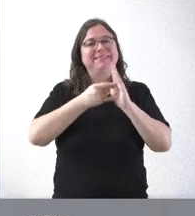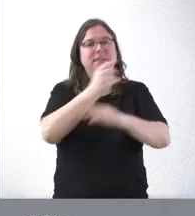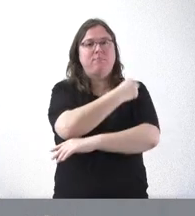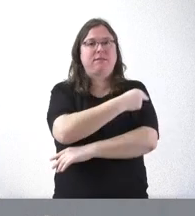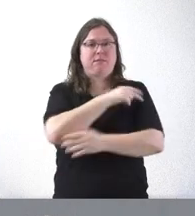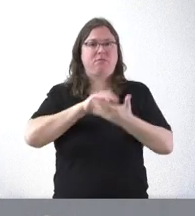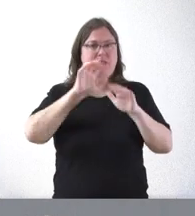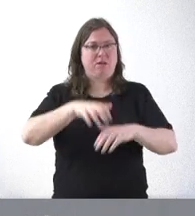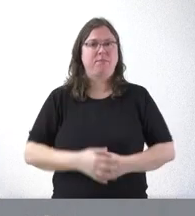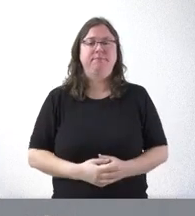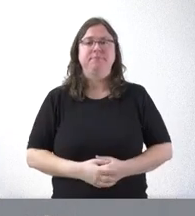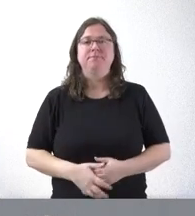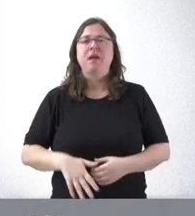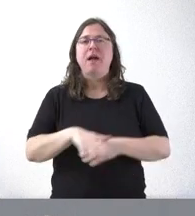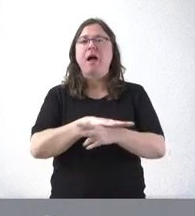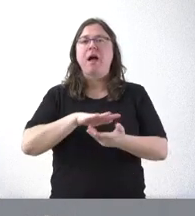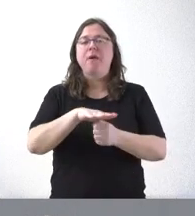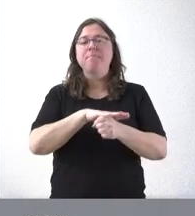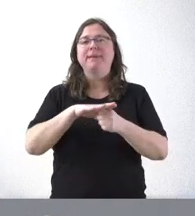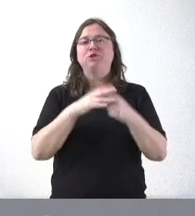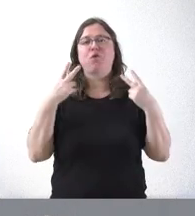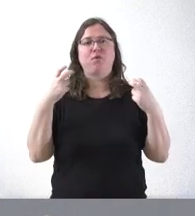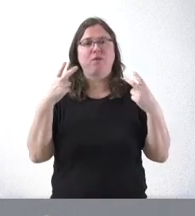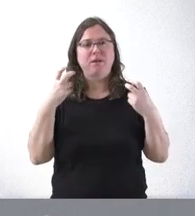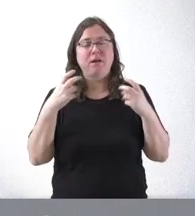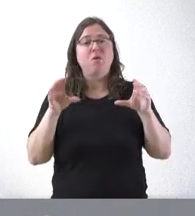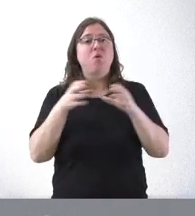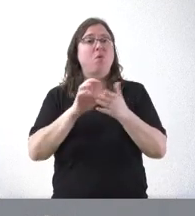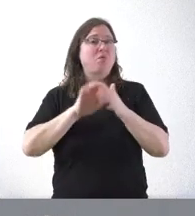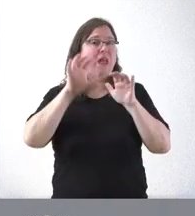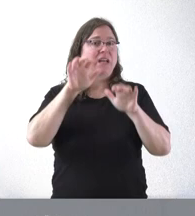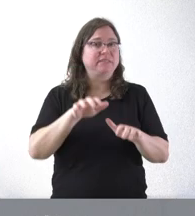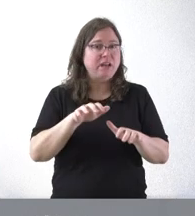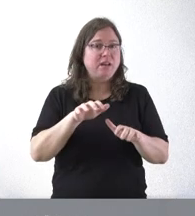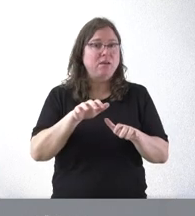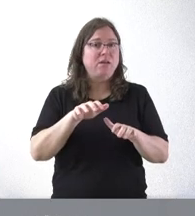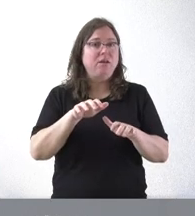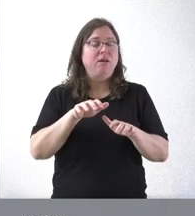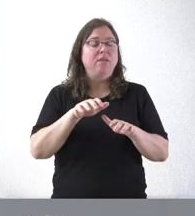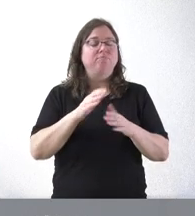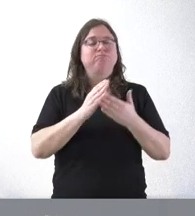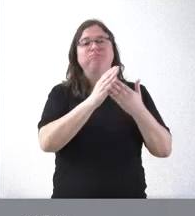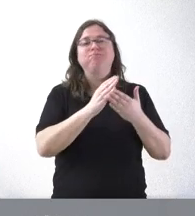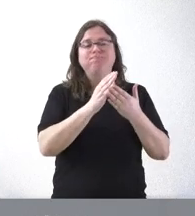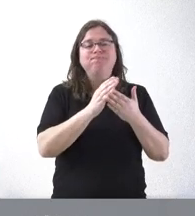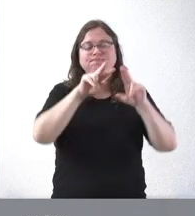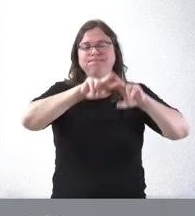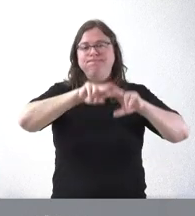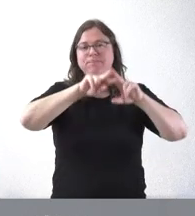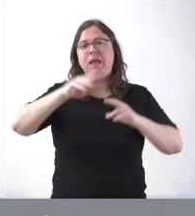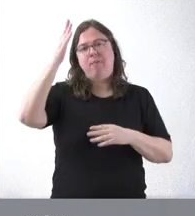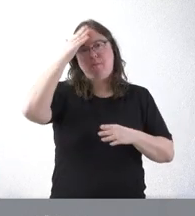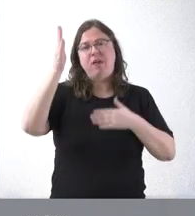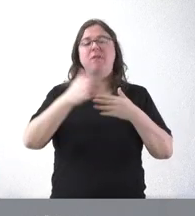fiscalidad, la Junta de Castilla y León ha analizado la memoria que elabora el